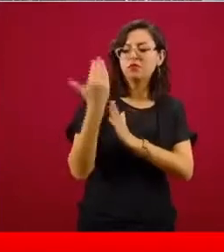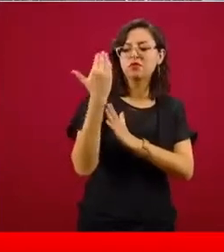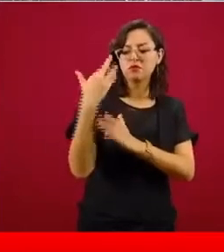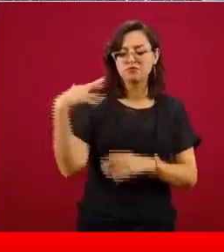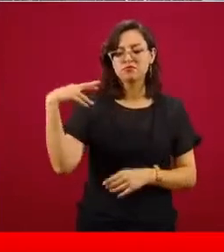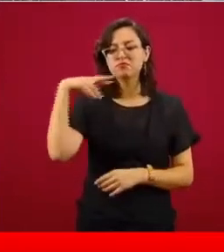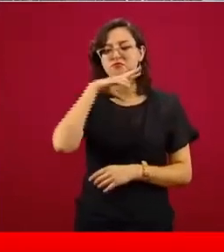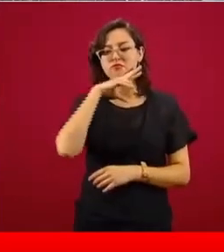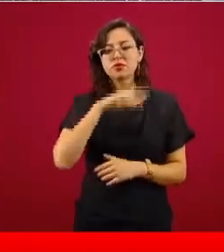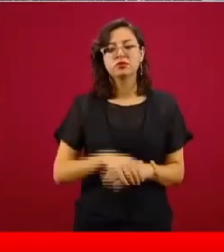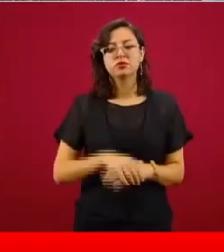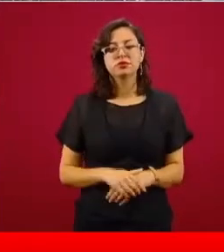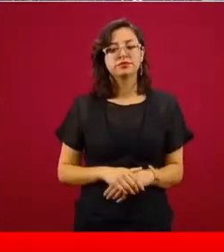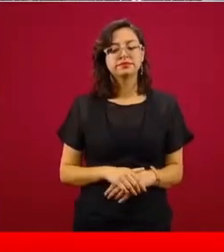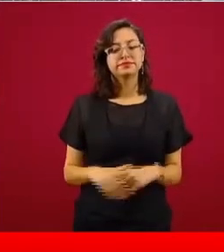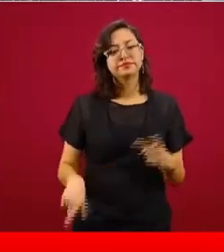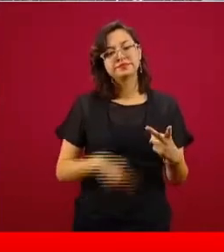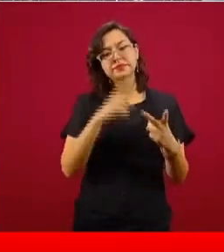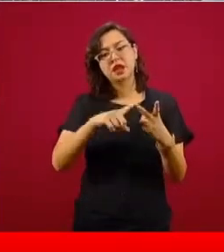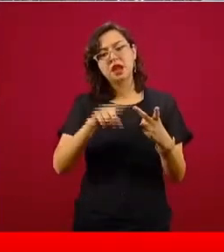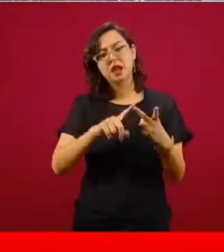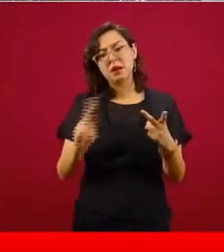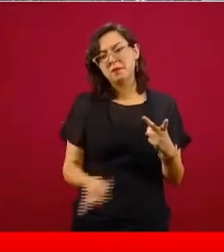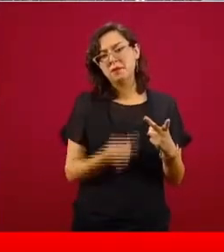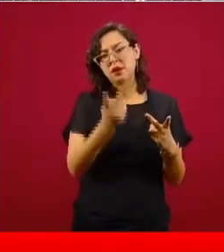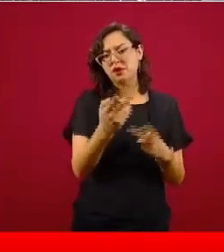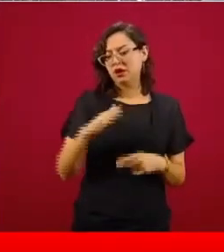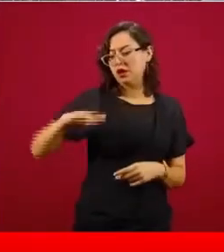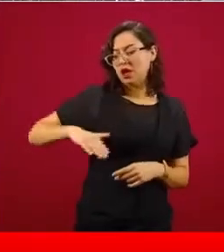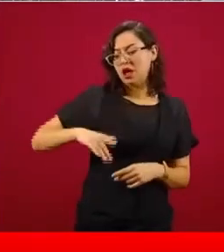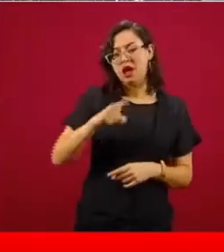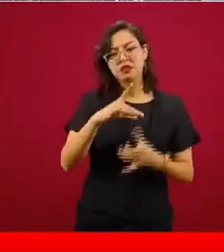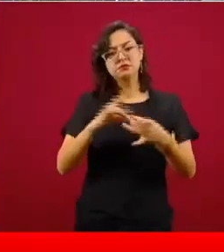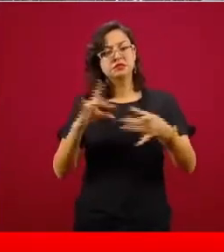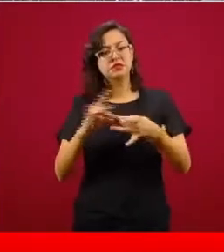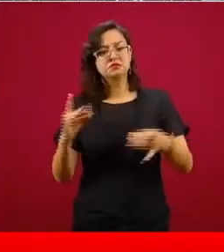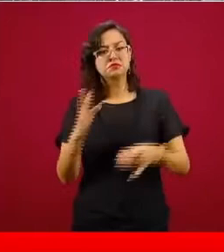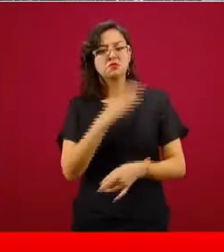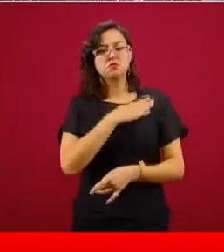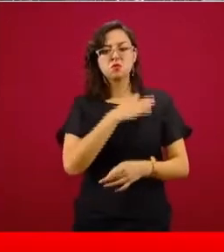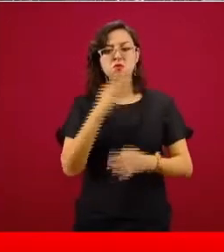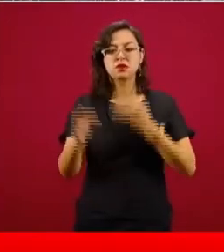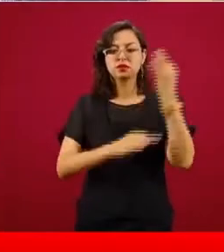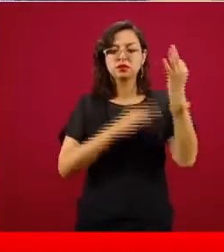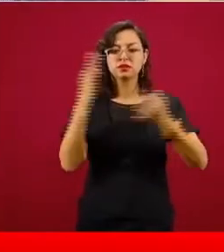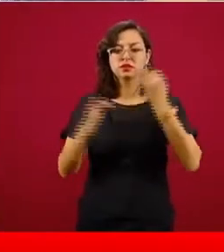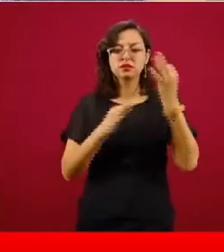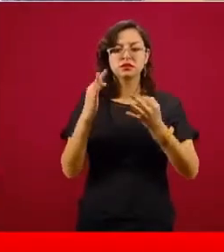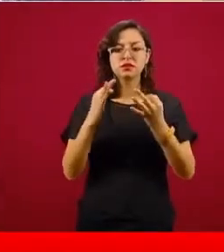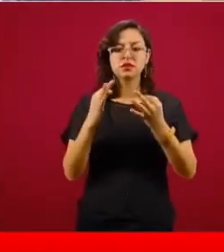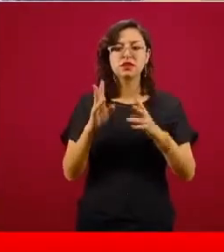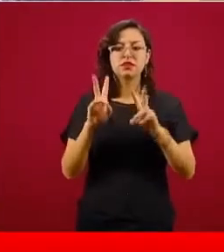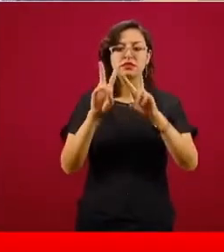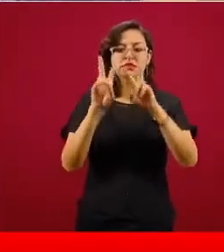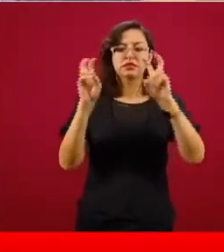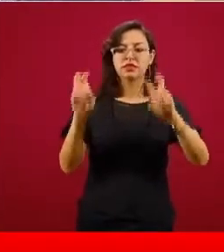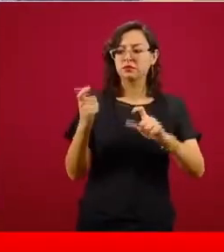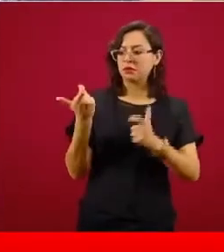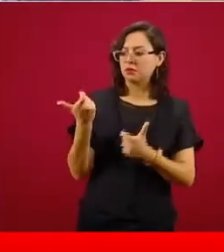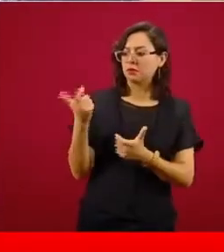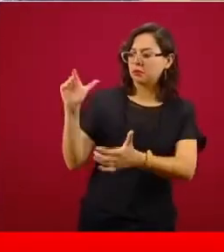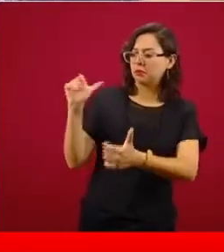Buena pregunta, señor presidente. Nos acaba de comentar que está a punto de darnos una buena noticia sobre el aumento en la recaudación